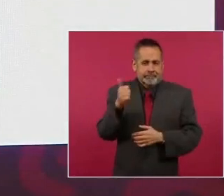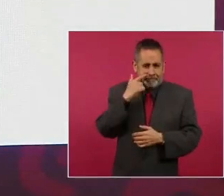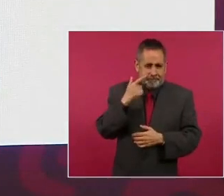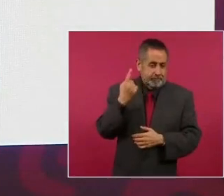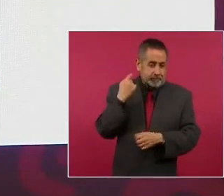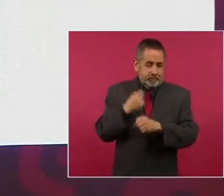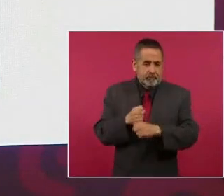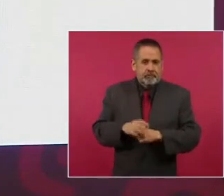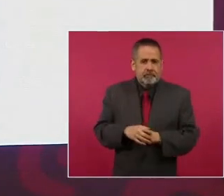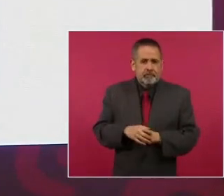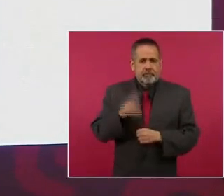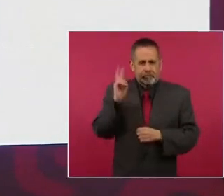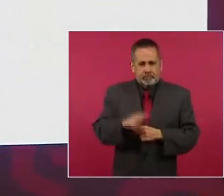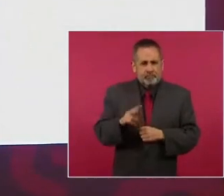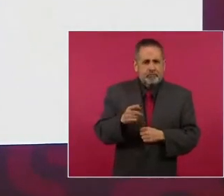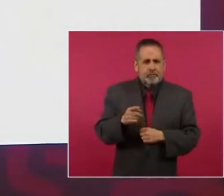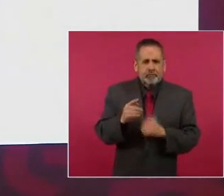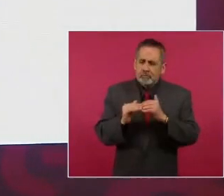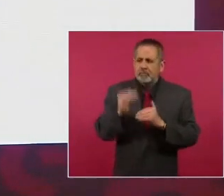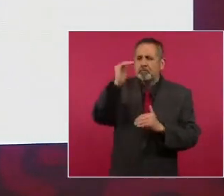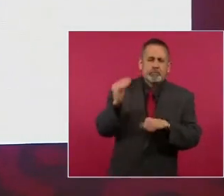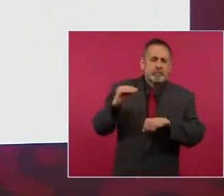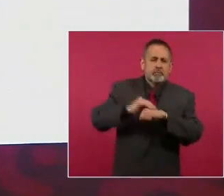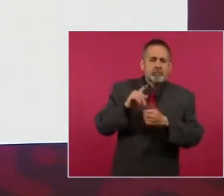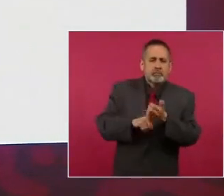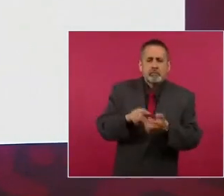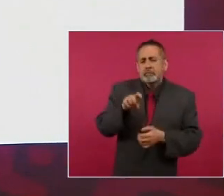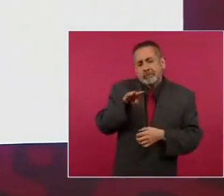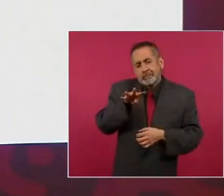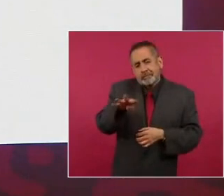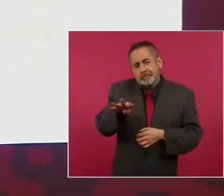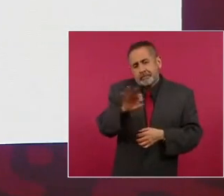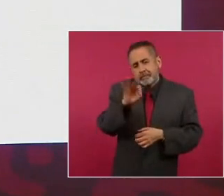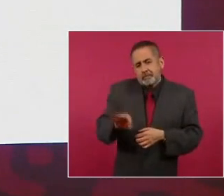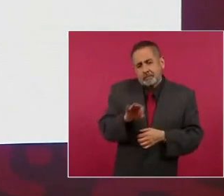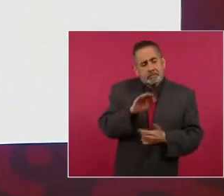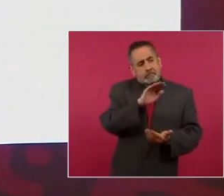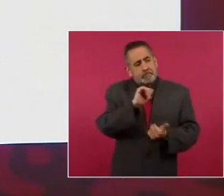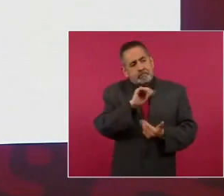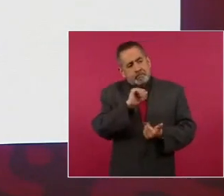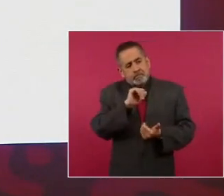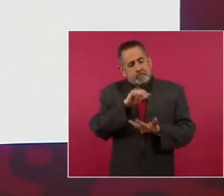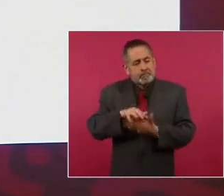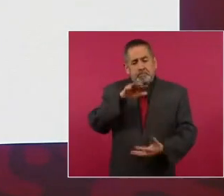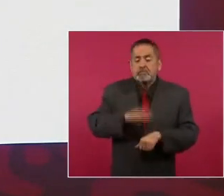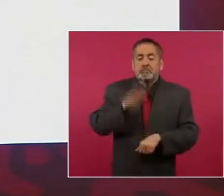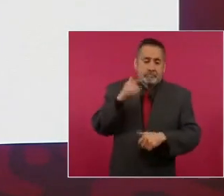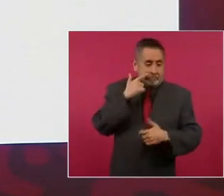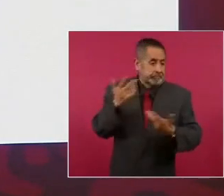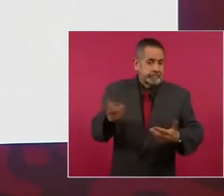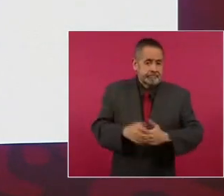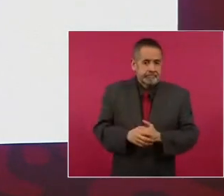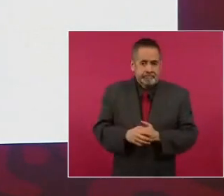en términos reales es un incremento del diecinueve por ciento o sea que si a esto le